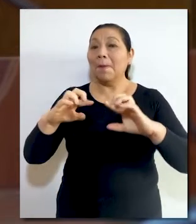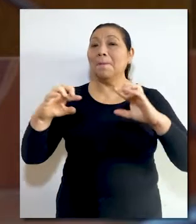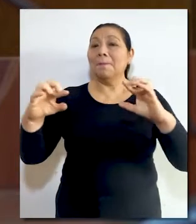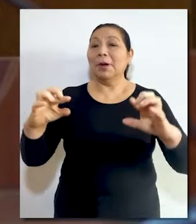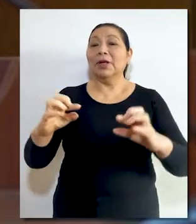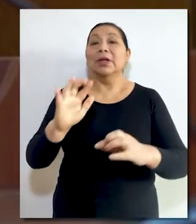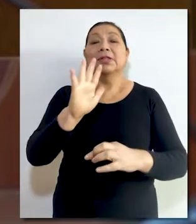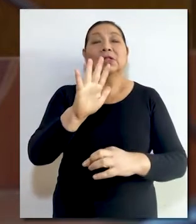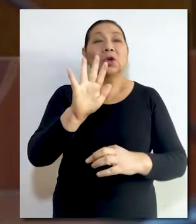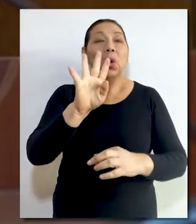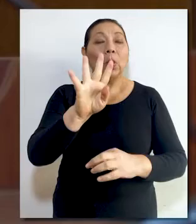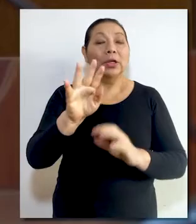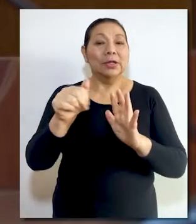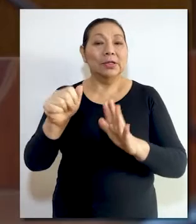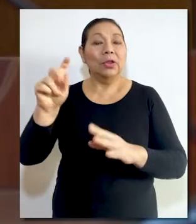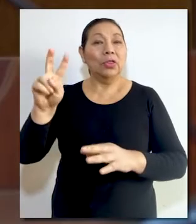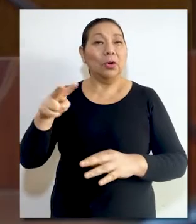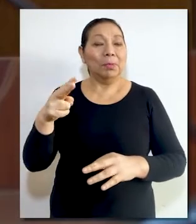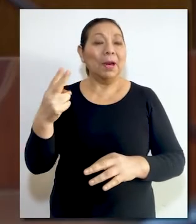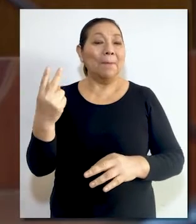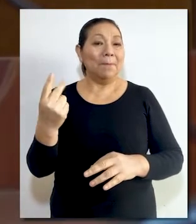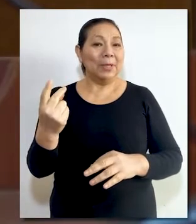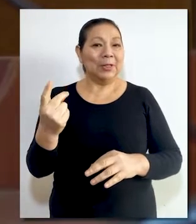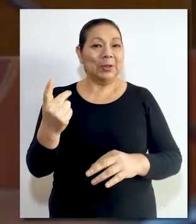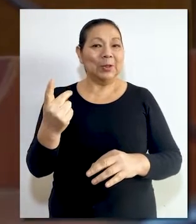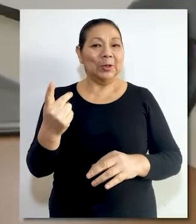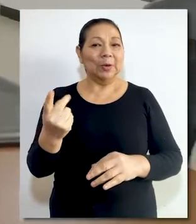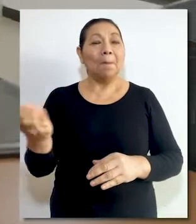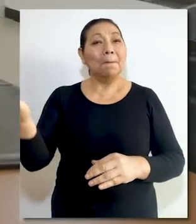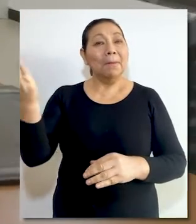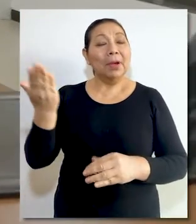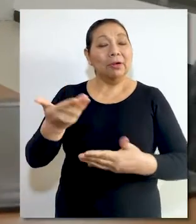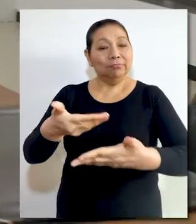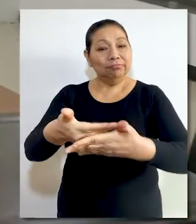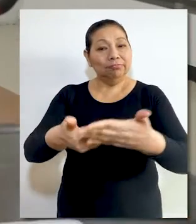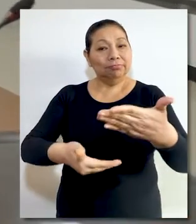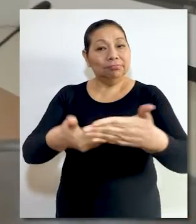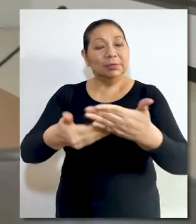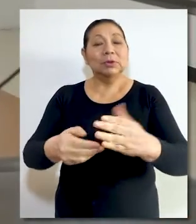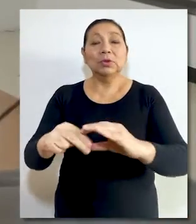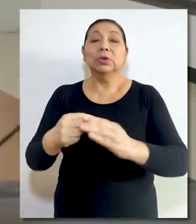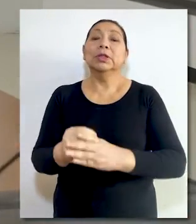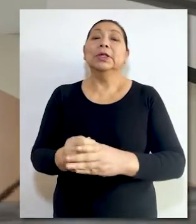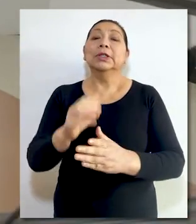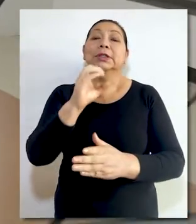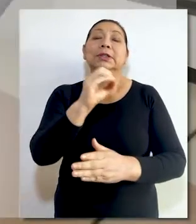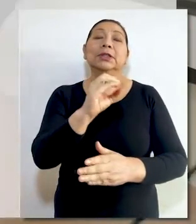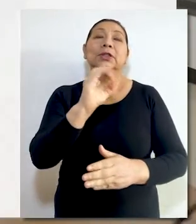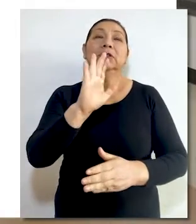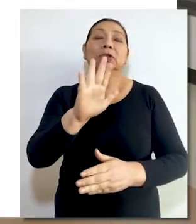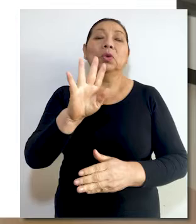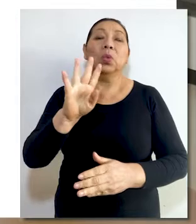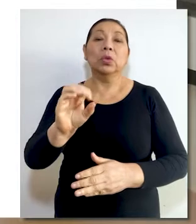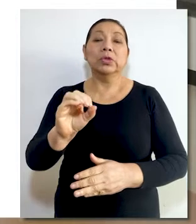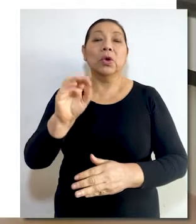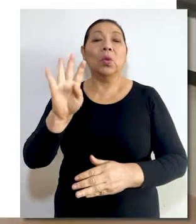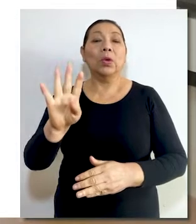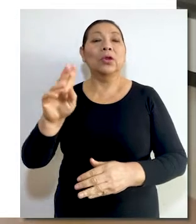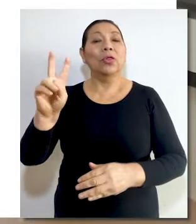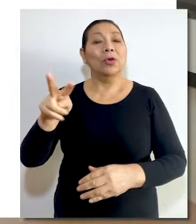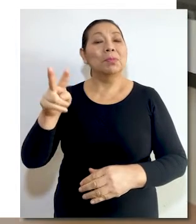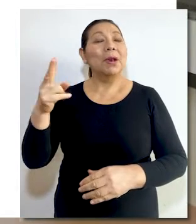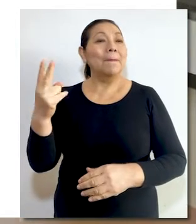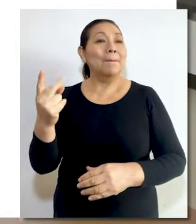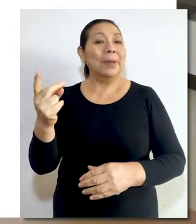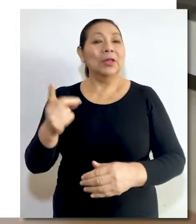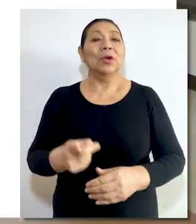en la sentencia 546-2021 recaída en el expediente número 00504